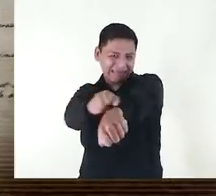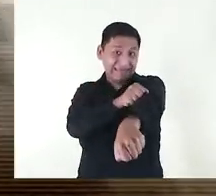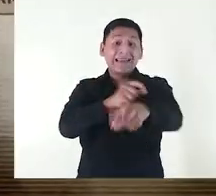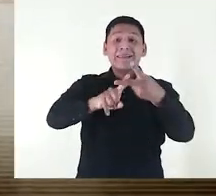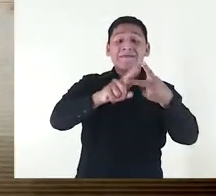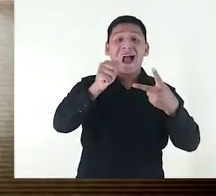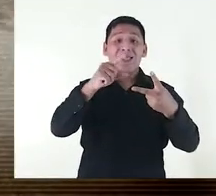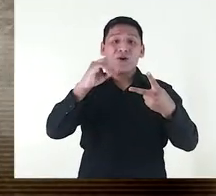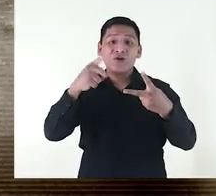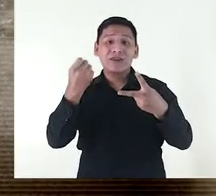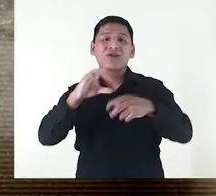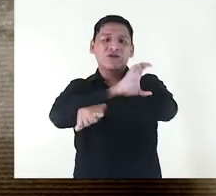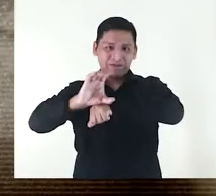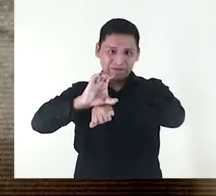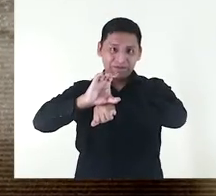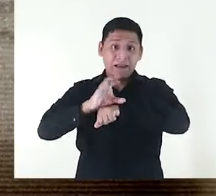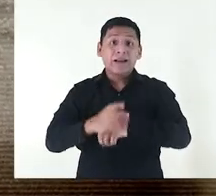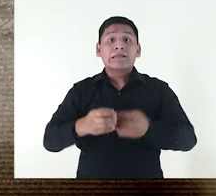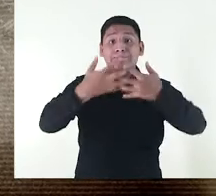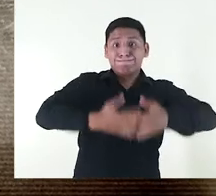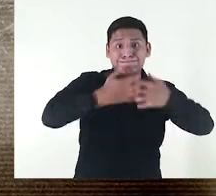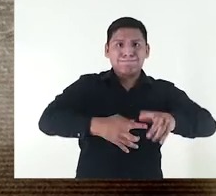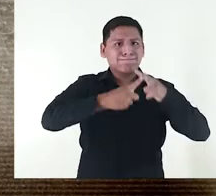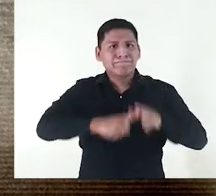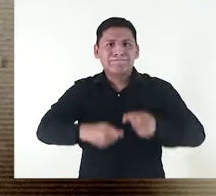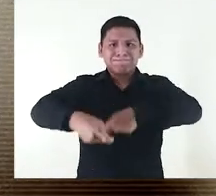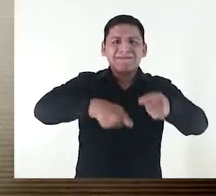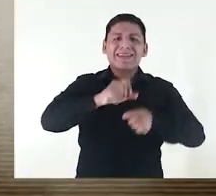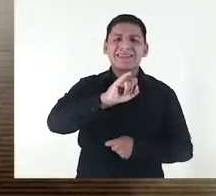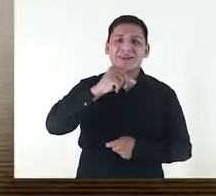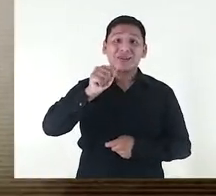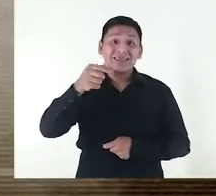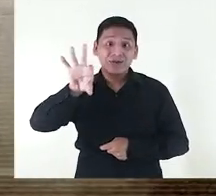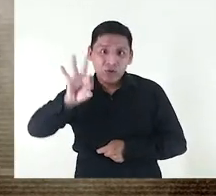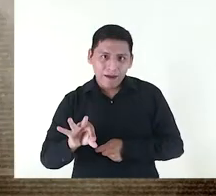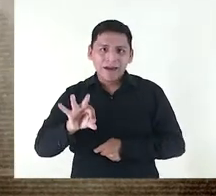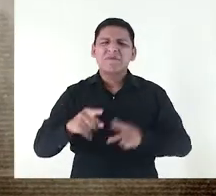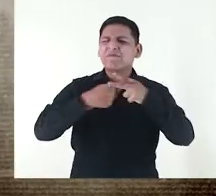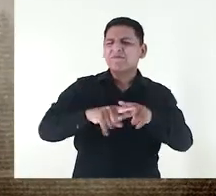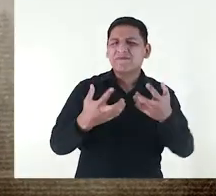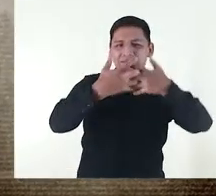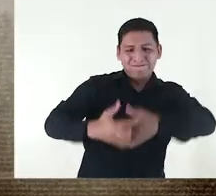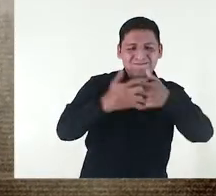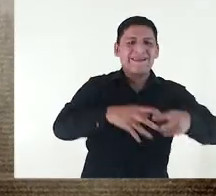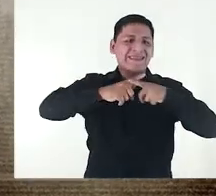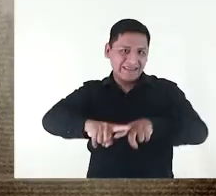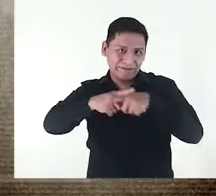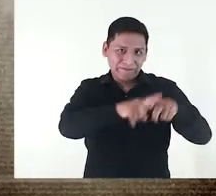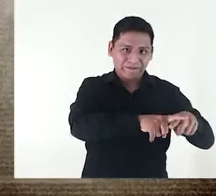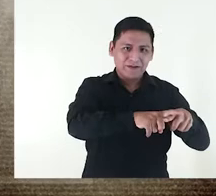andinos hasta los algodones costeros. La incipiente industria nacional del siglo XIX se formó a través de las grandes fábricas